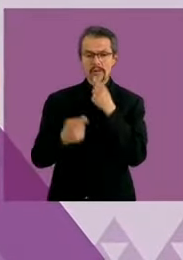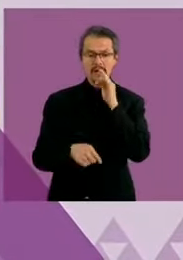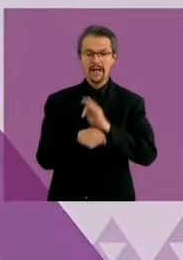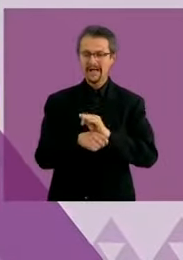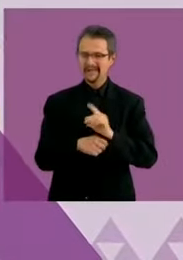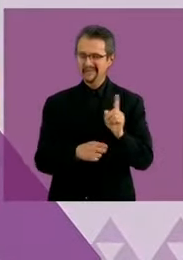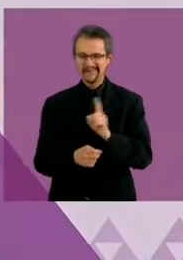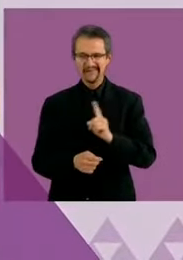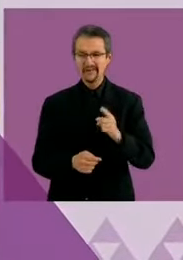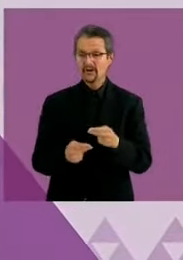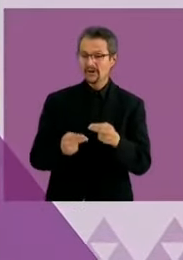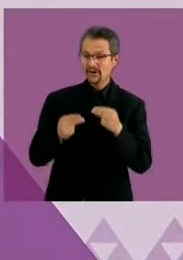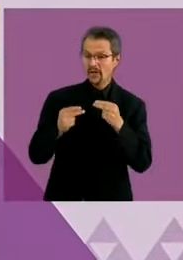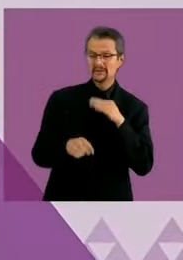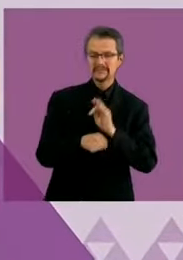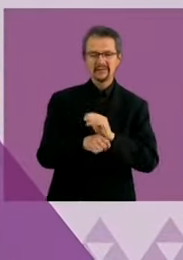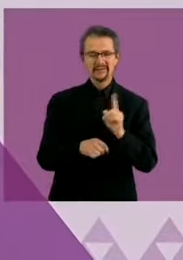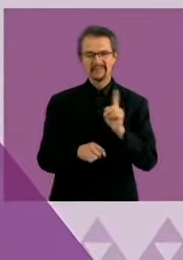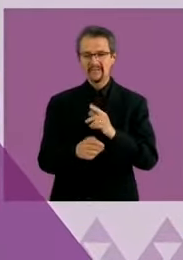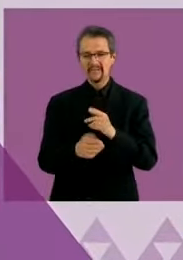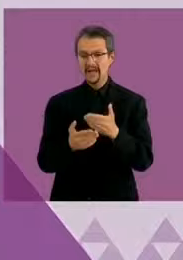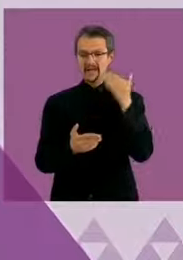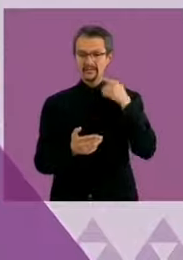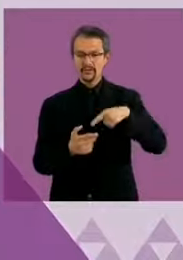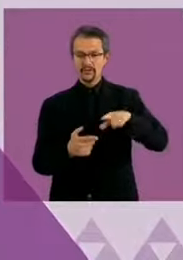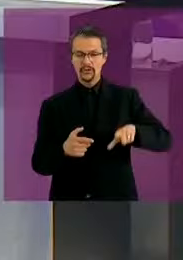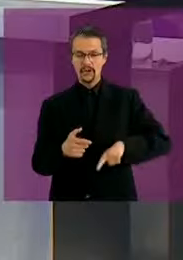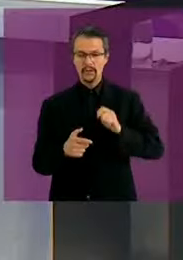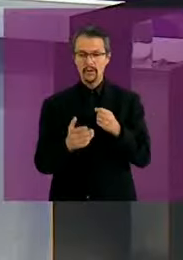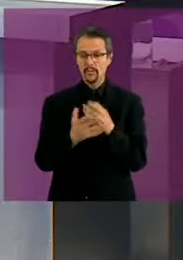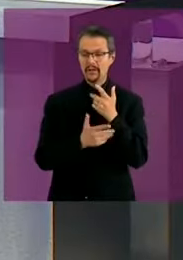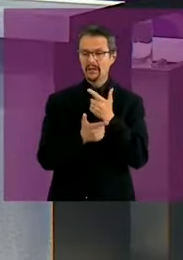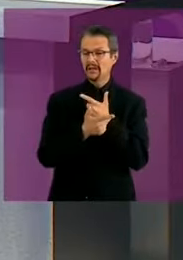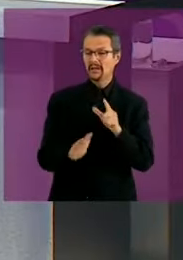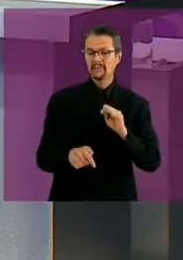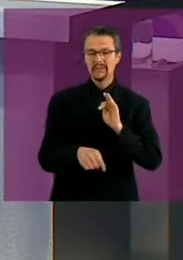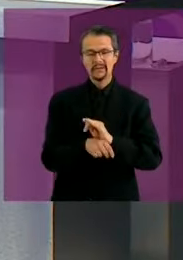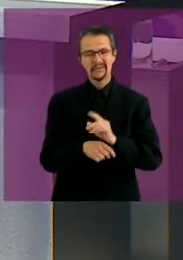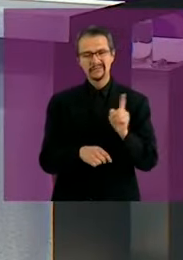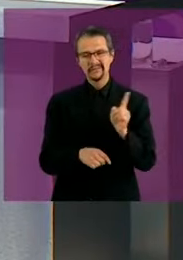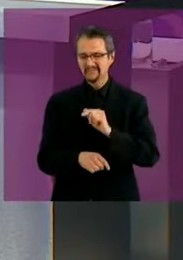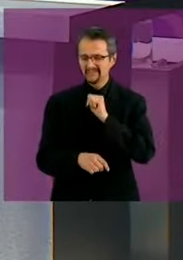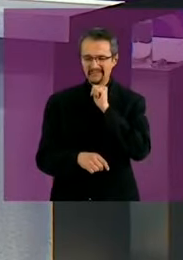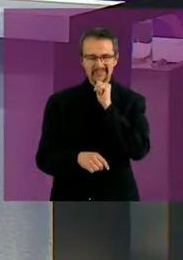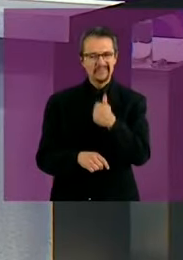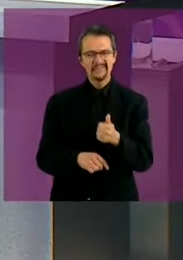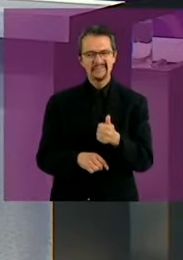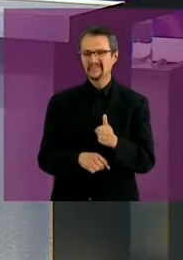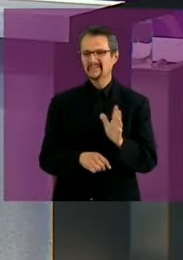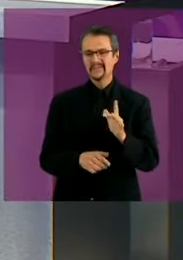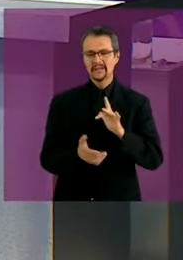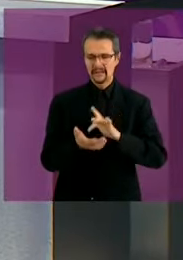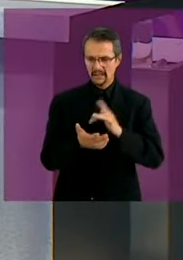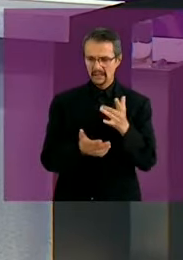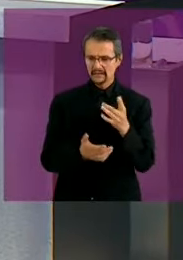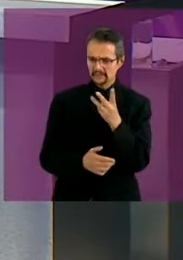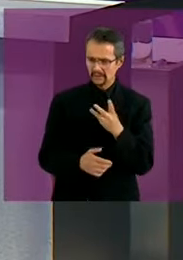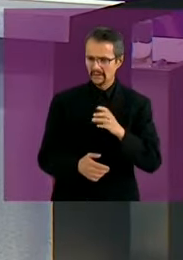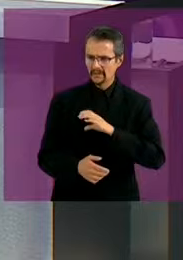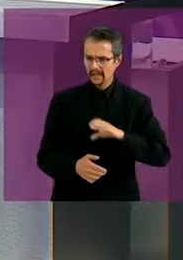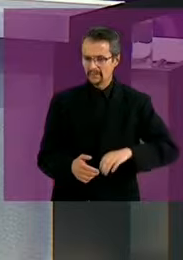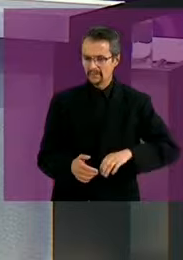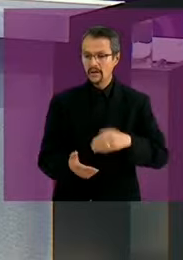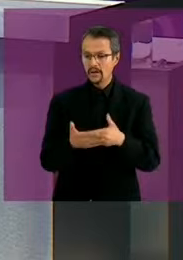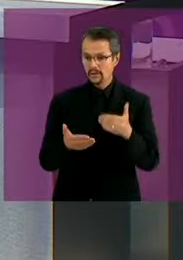la máxima del periodo neoliberal y así vamos a seguir gracias muchas gracias a las tres candidaturas vamos con el bloque 2